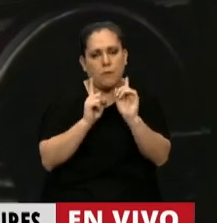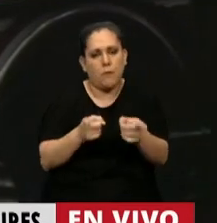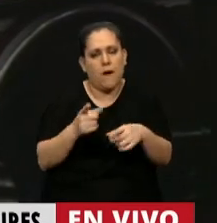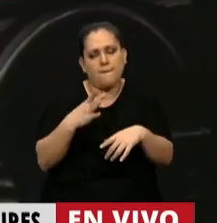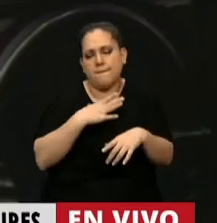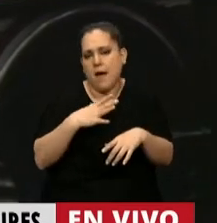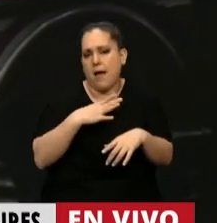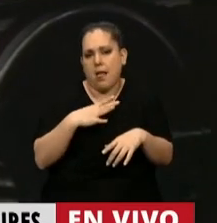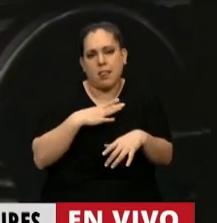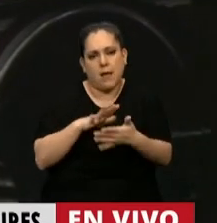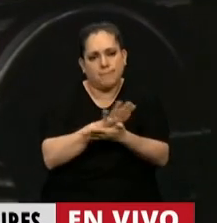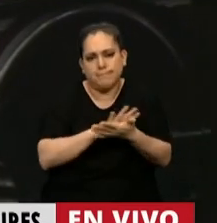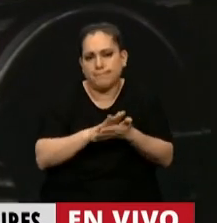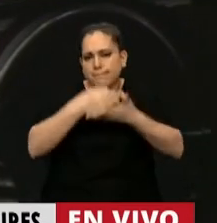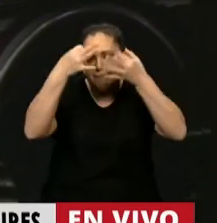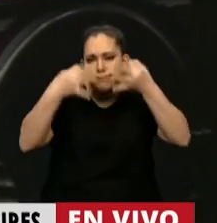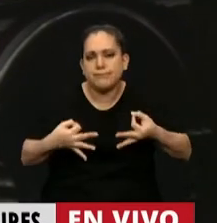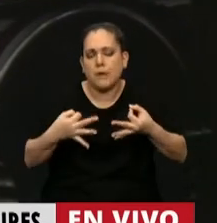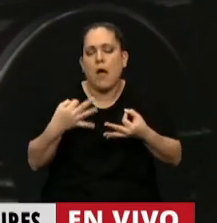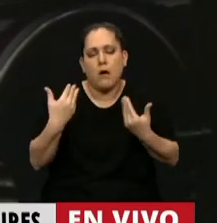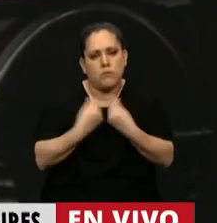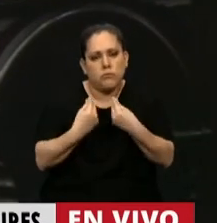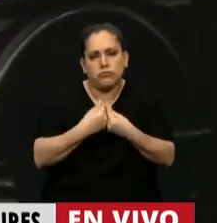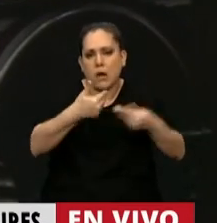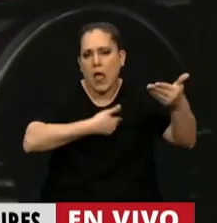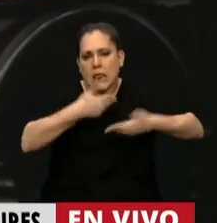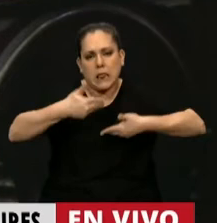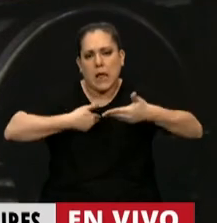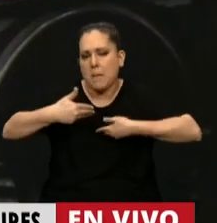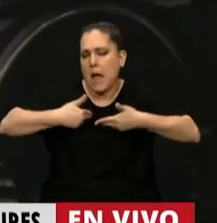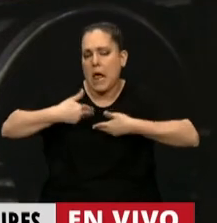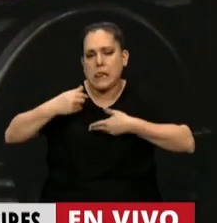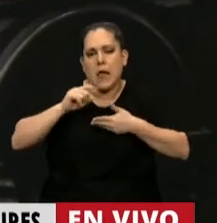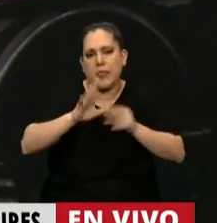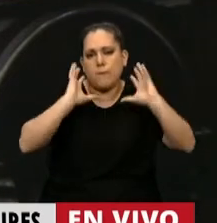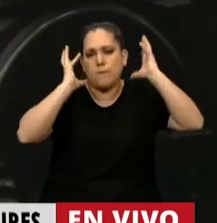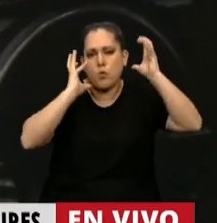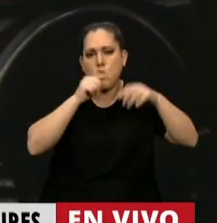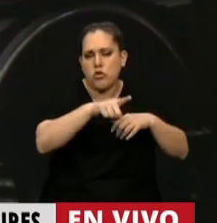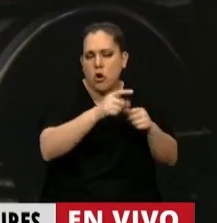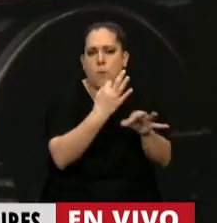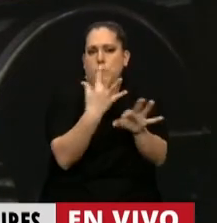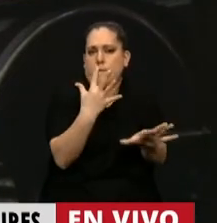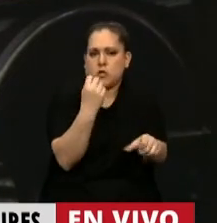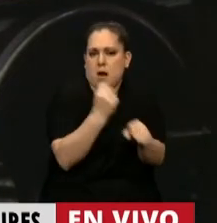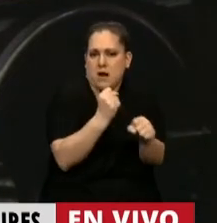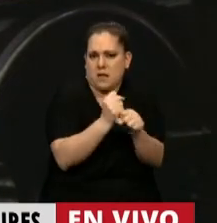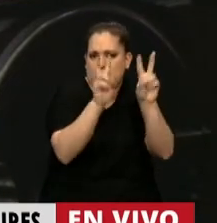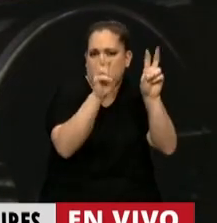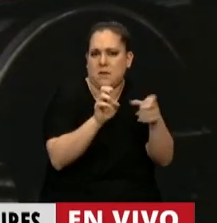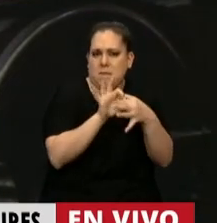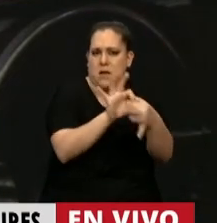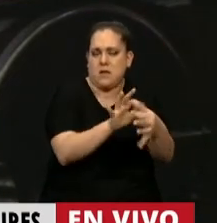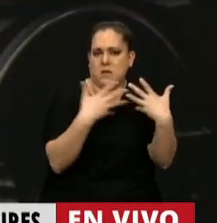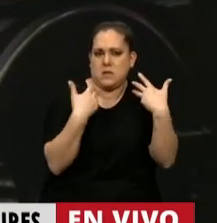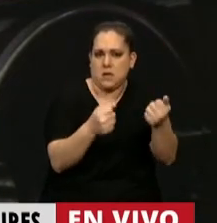cabal respuesta al amplio universo de demandas y necesidades de este sector de trabajadoras y trabajadores y profesionales de la salud, donde